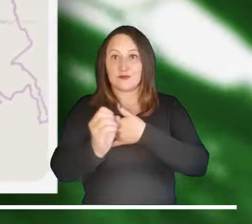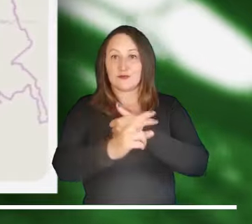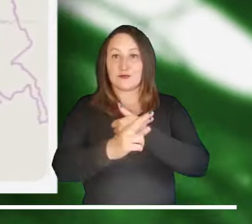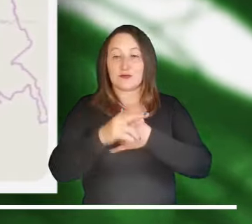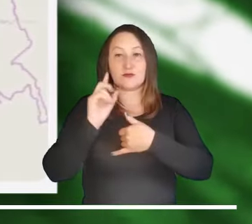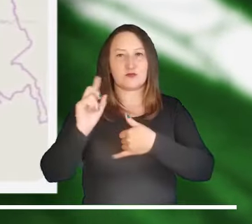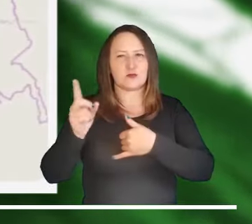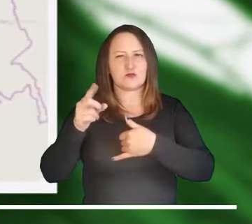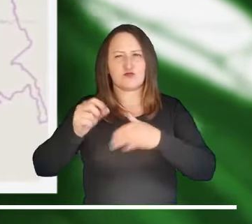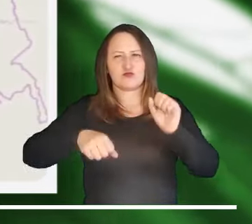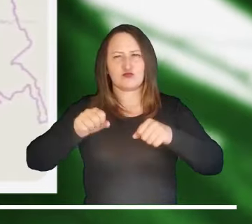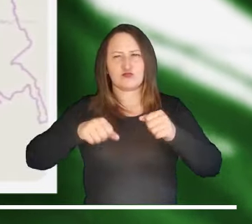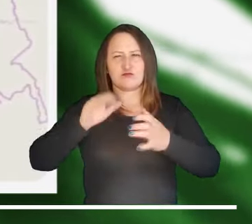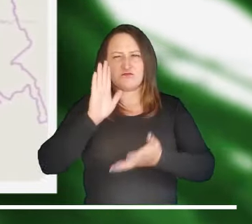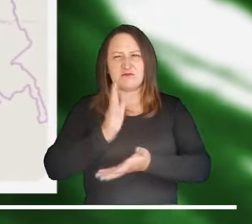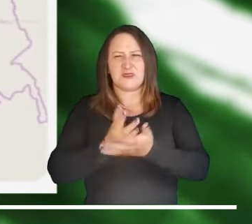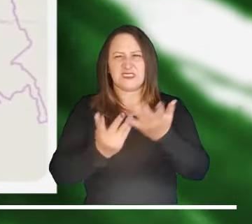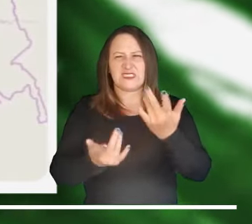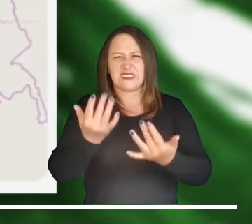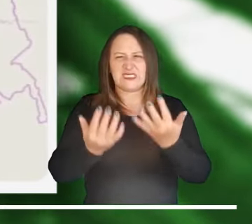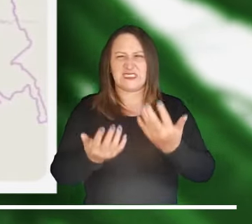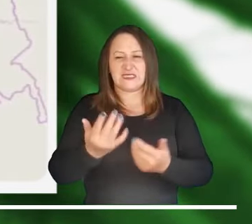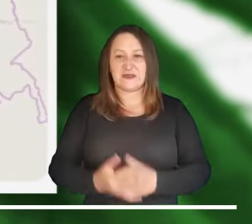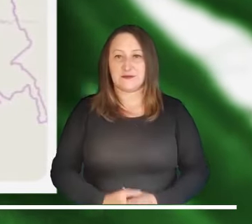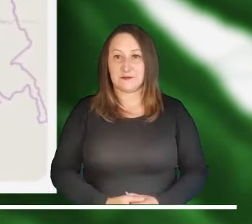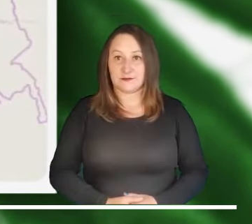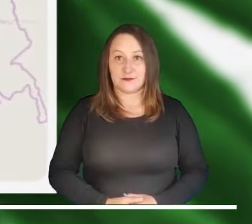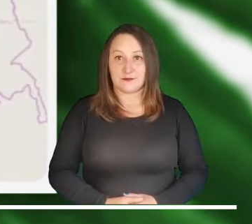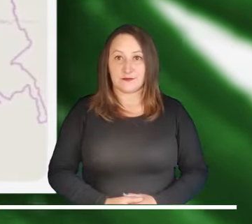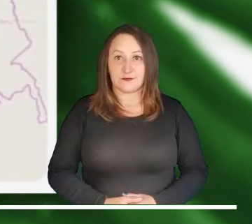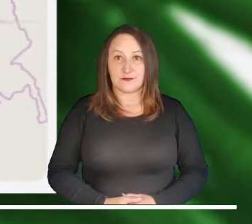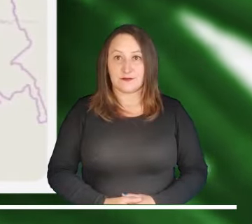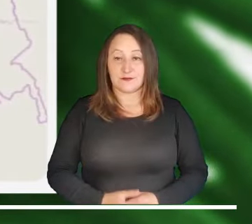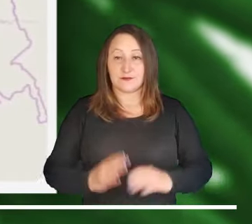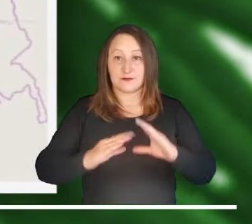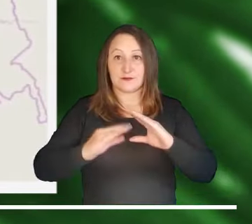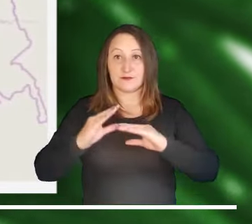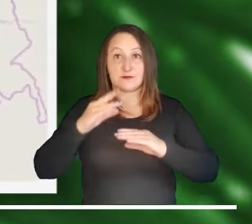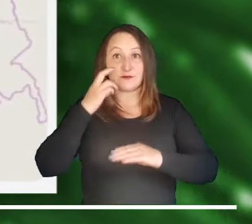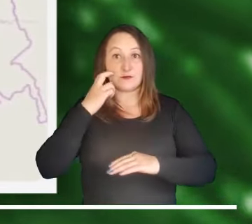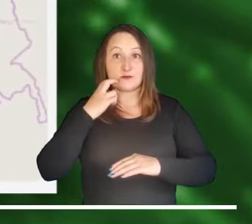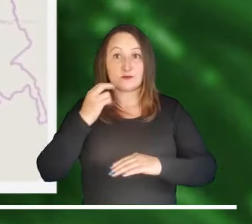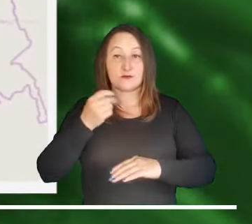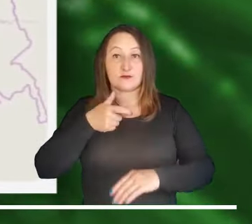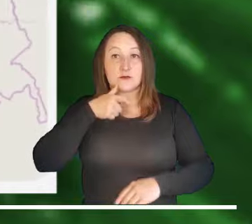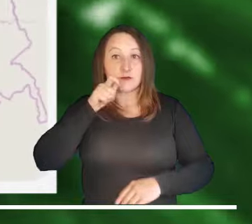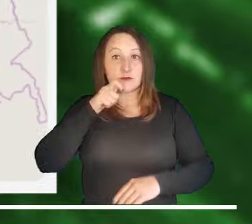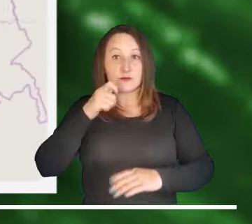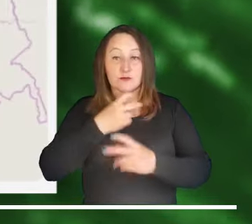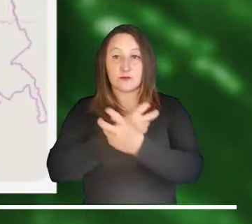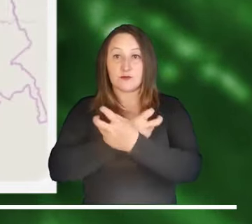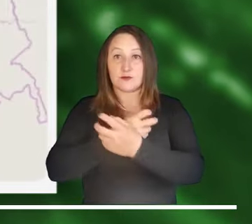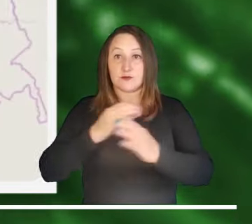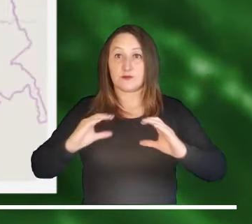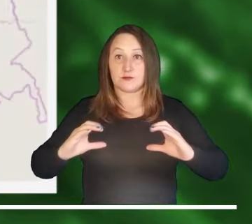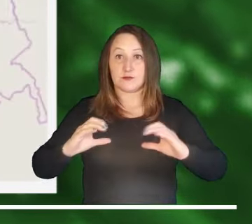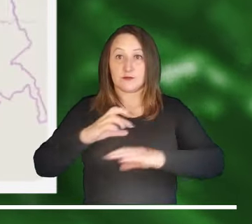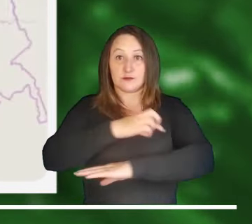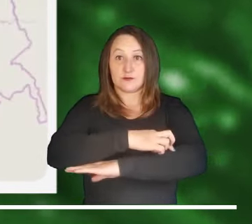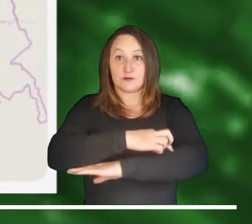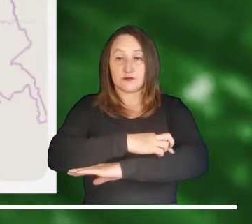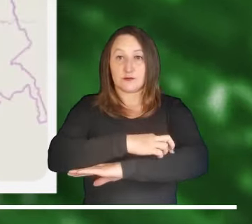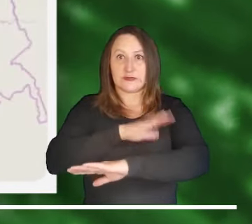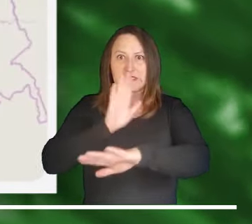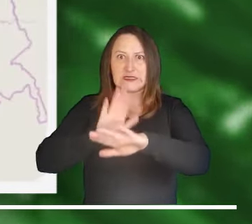Alerta roja en el Caribe, el archipiélago, Chocó, los Andes y la Orinoquía por alta probabilidad de incendios.